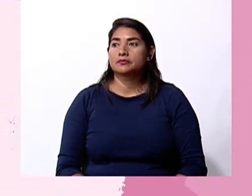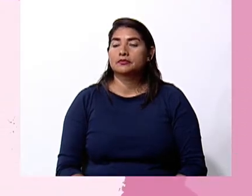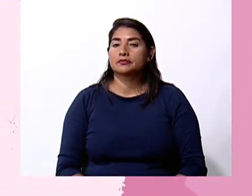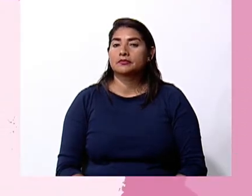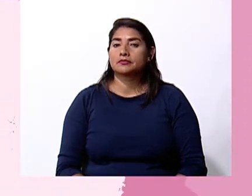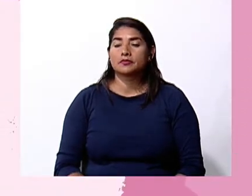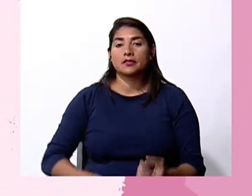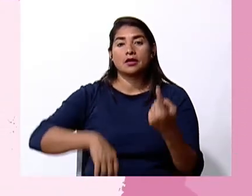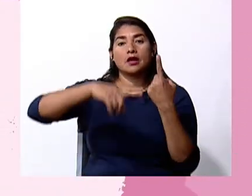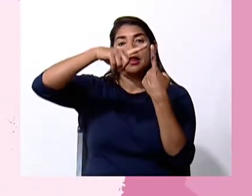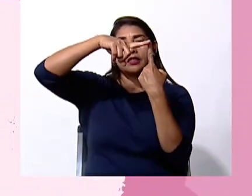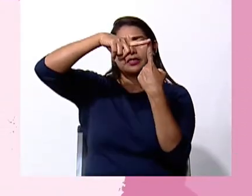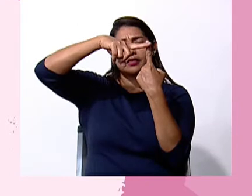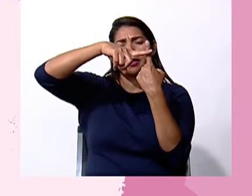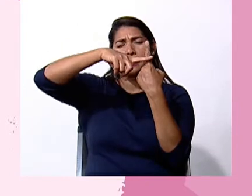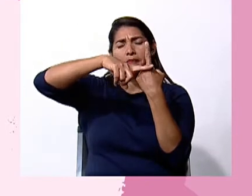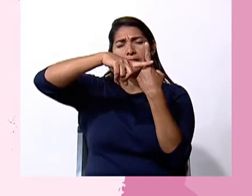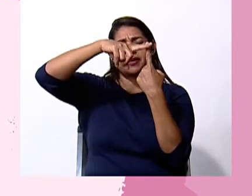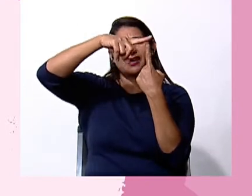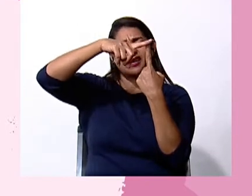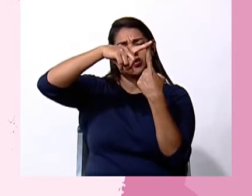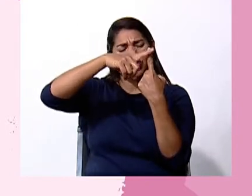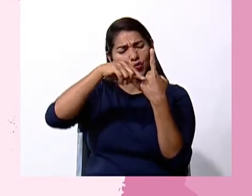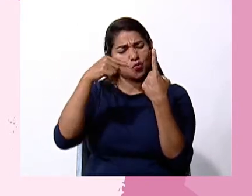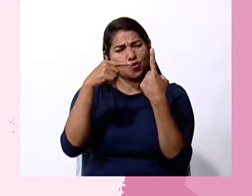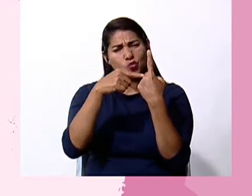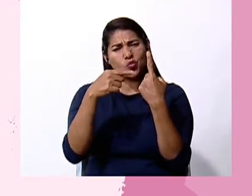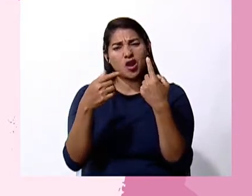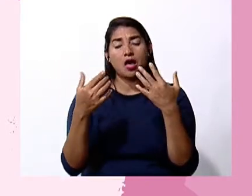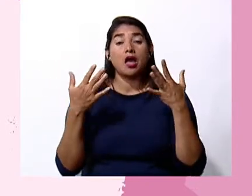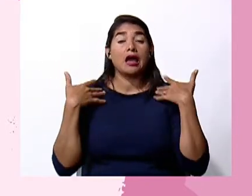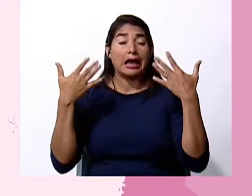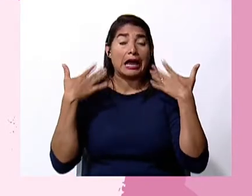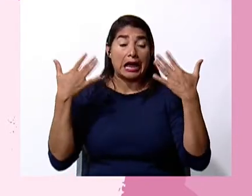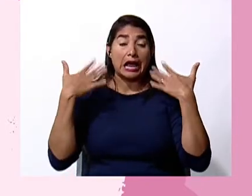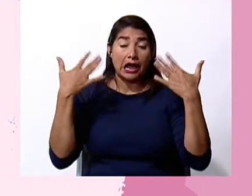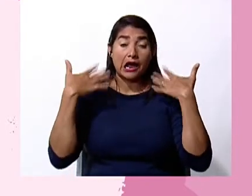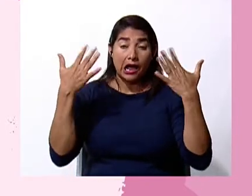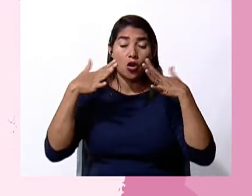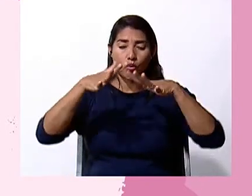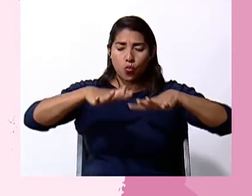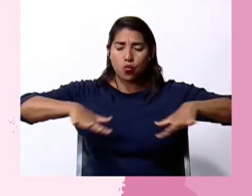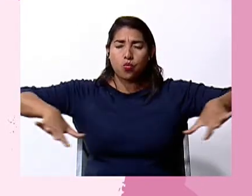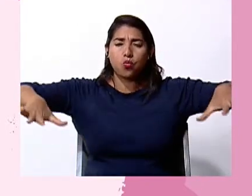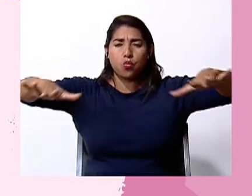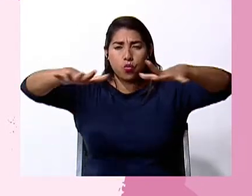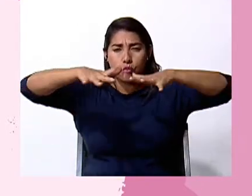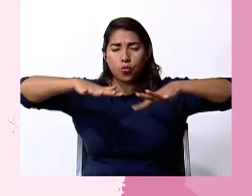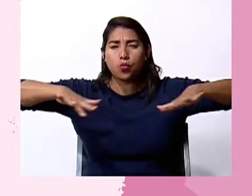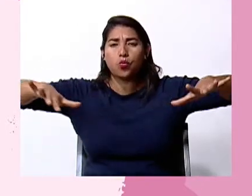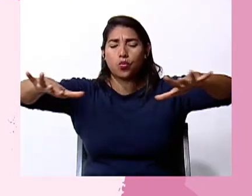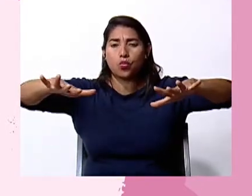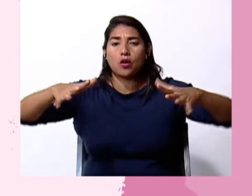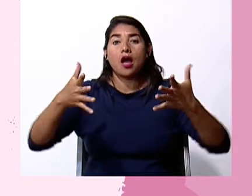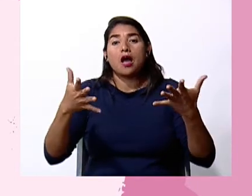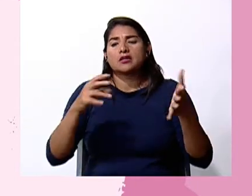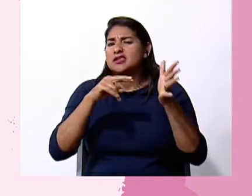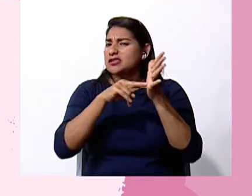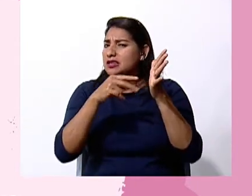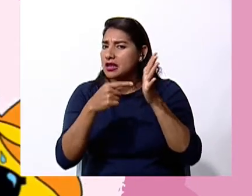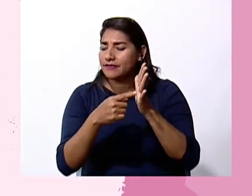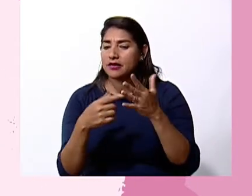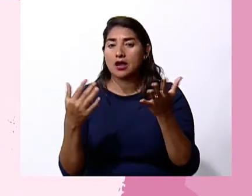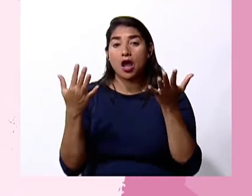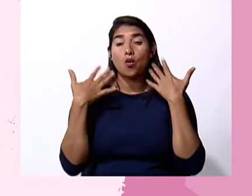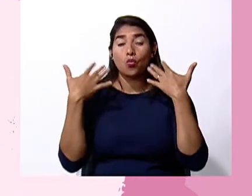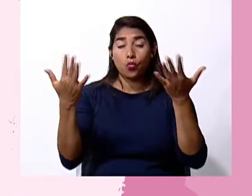la atmósfera es el grado de calor que tiene la atmósfera. Se refiere al calor